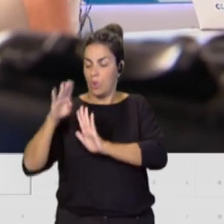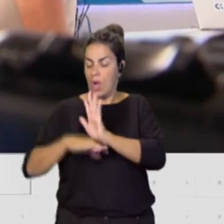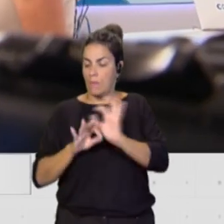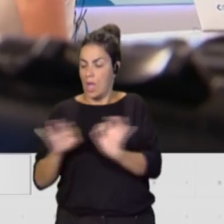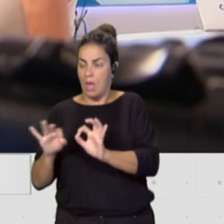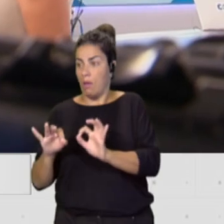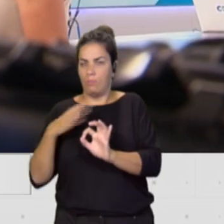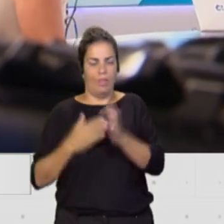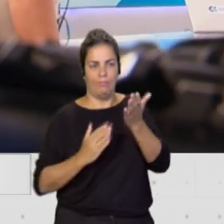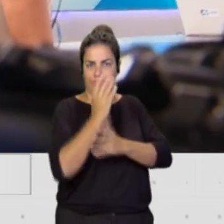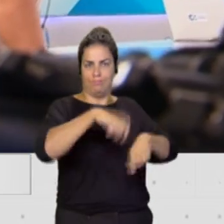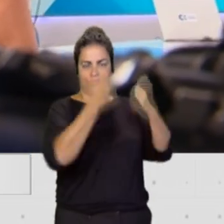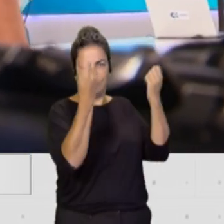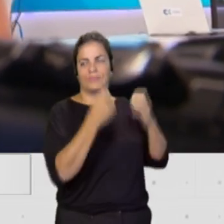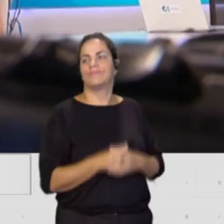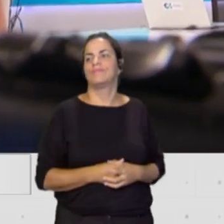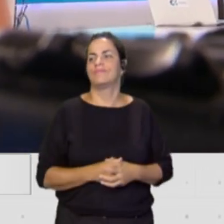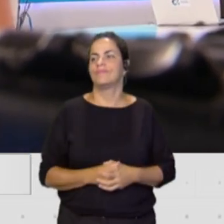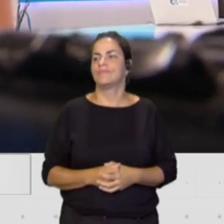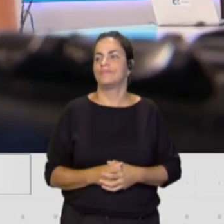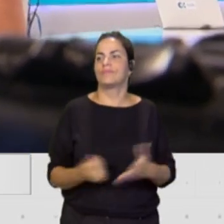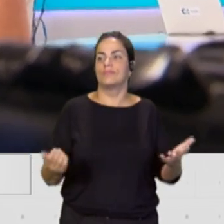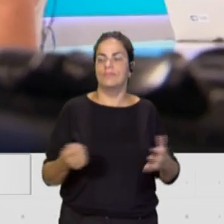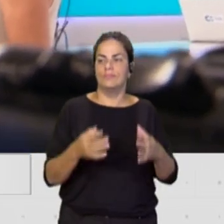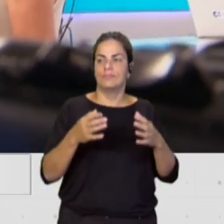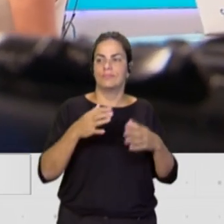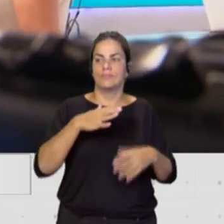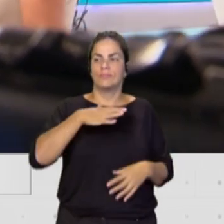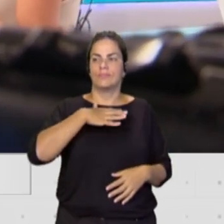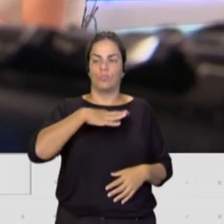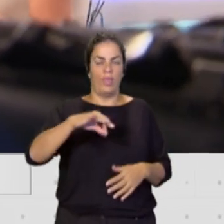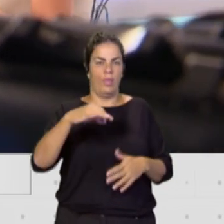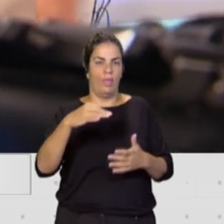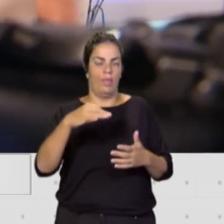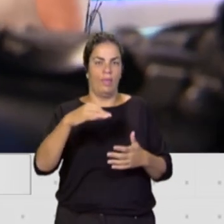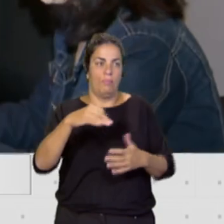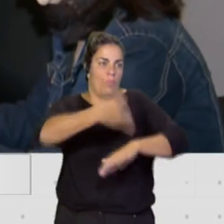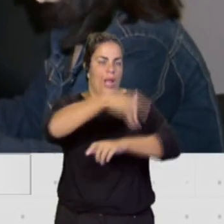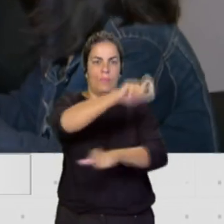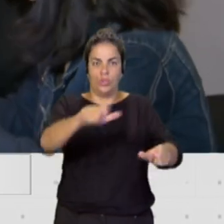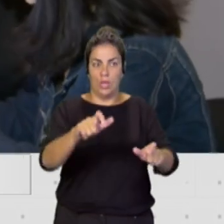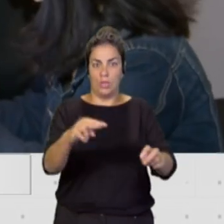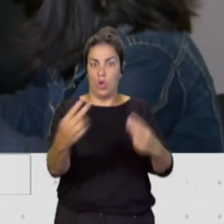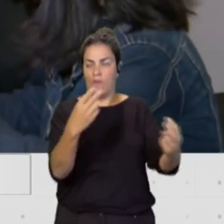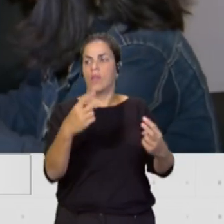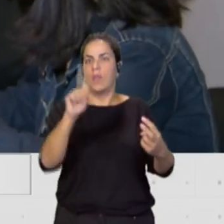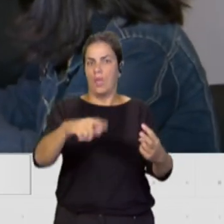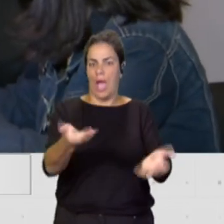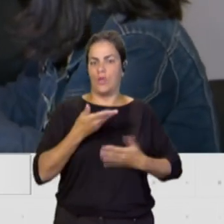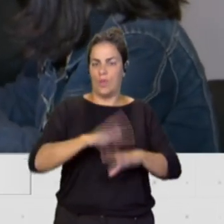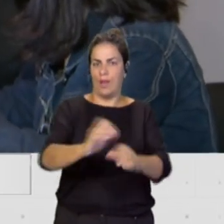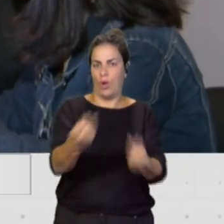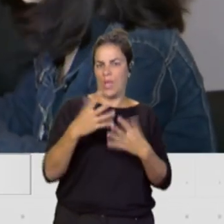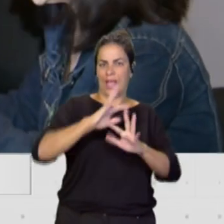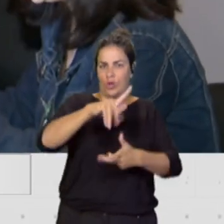al principio previsto. ¿Cuántos reporteros podemos encontrar en la calle que puede ser alguno de nuestros espectadores y que nos nutren quizás de las noticias de lo que puede estar pasando?